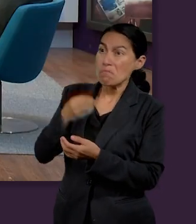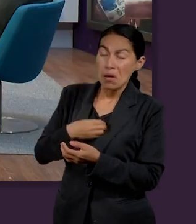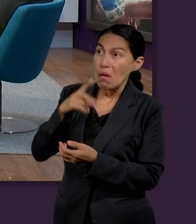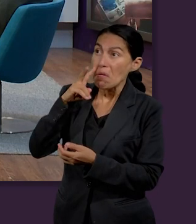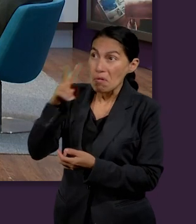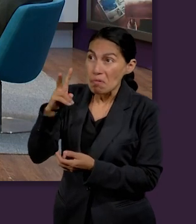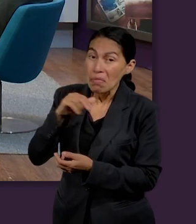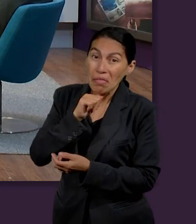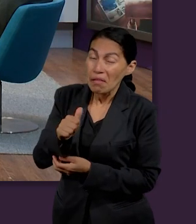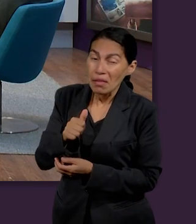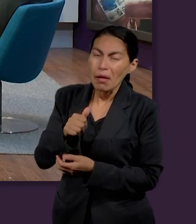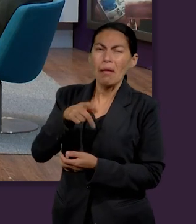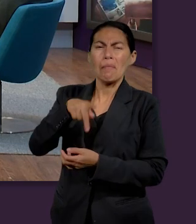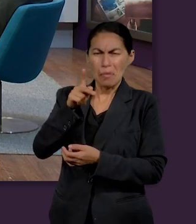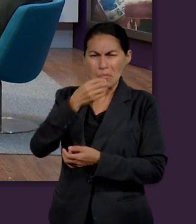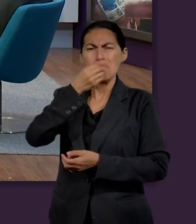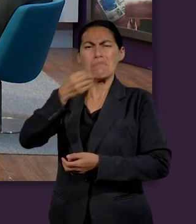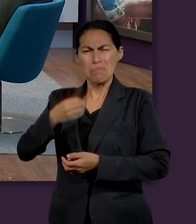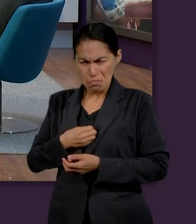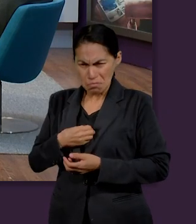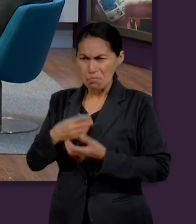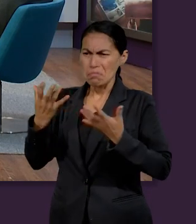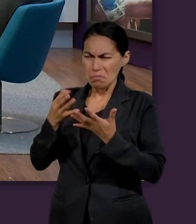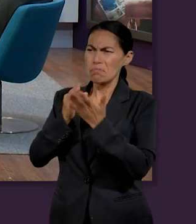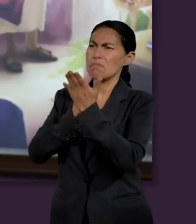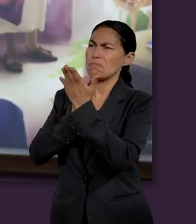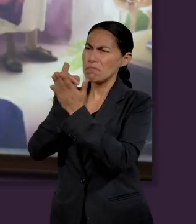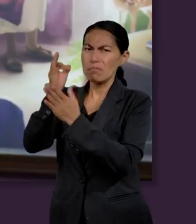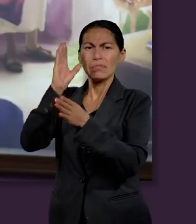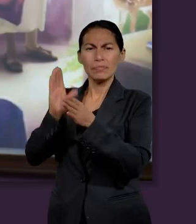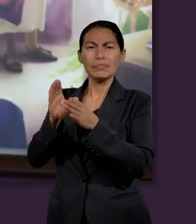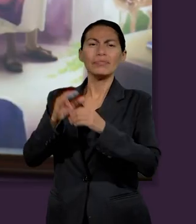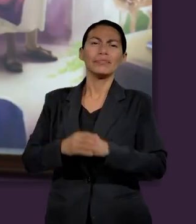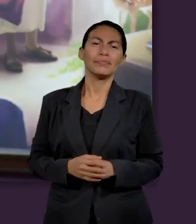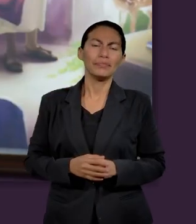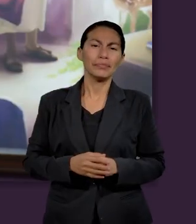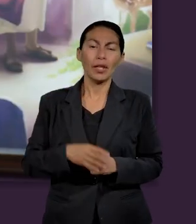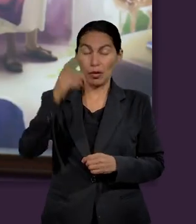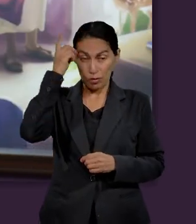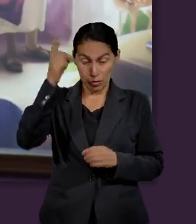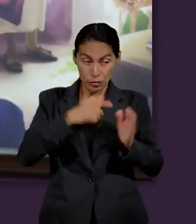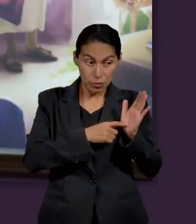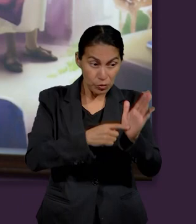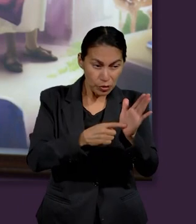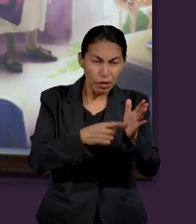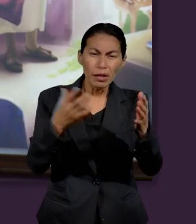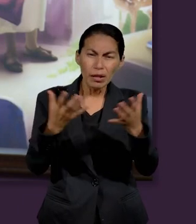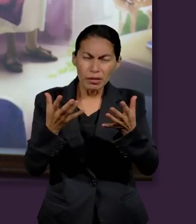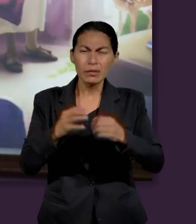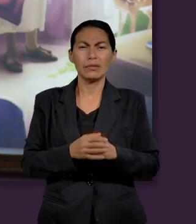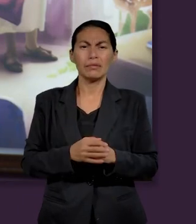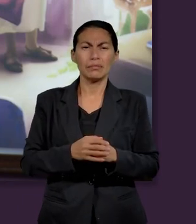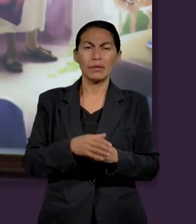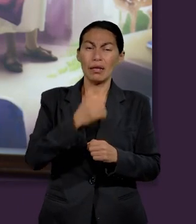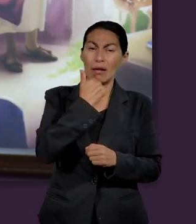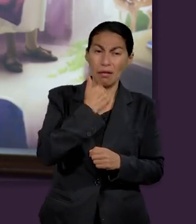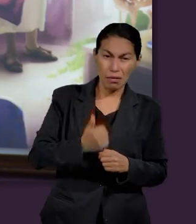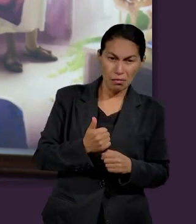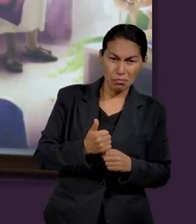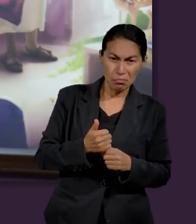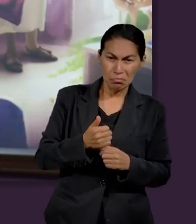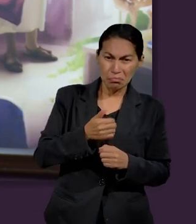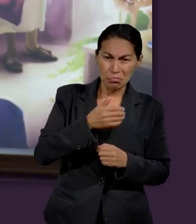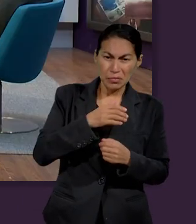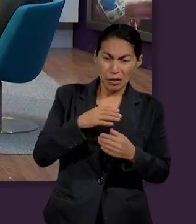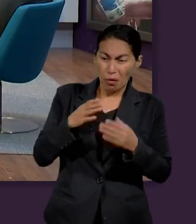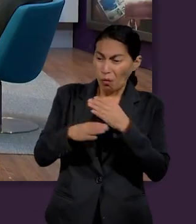Abraham no sabía qué es lo que le esperaba en un futuro porque Dios no le había revelado exactamente por dónde iba a caminar, pero al conocer el final